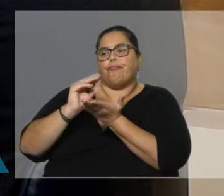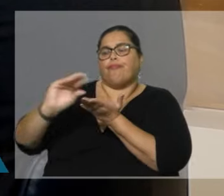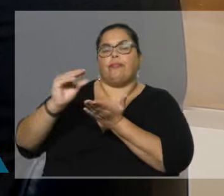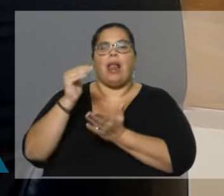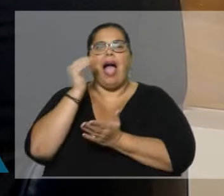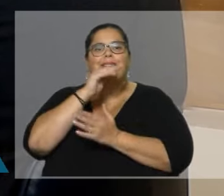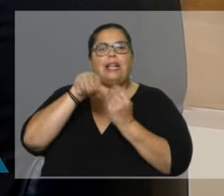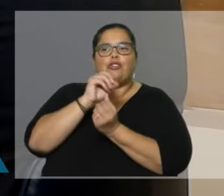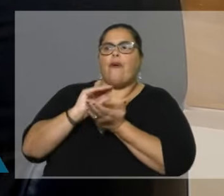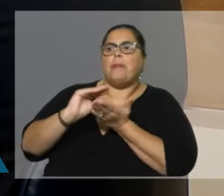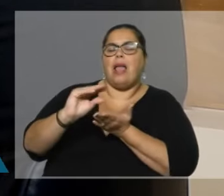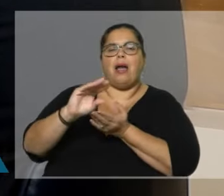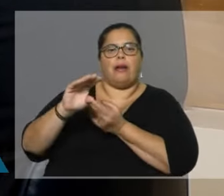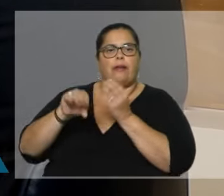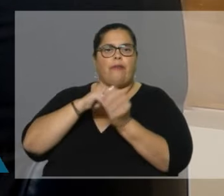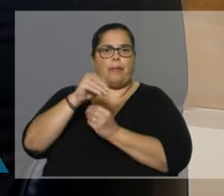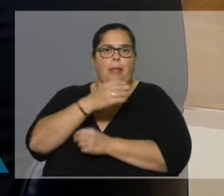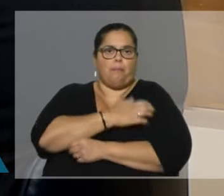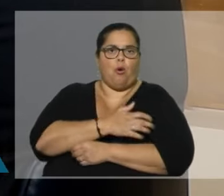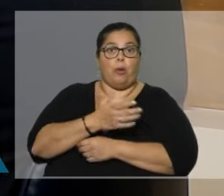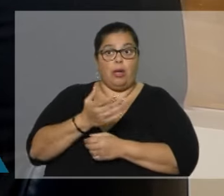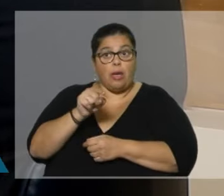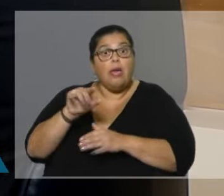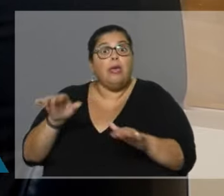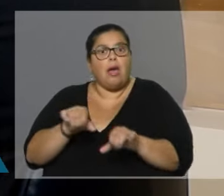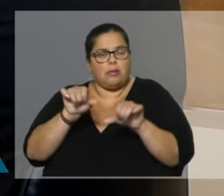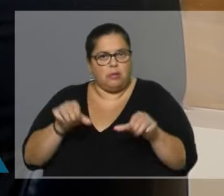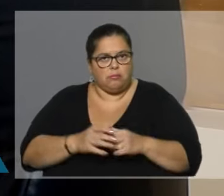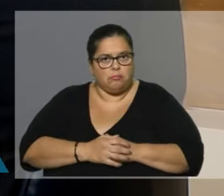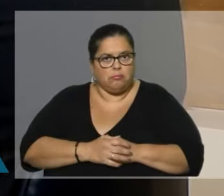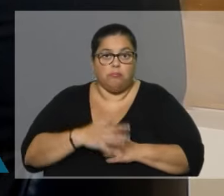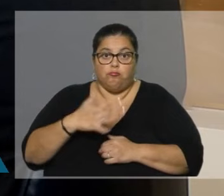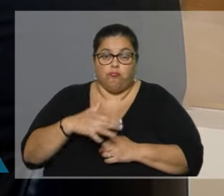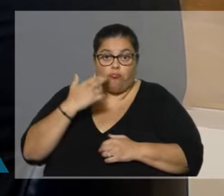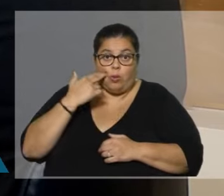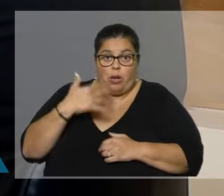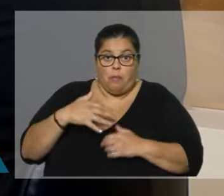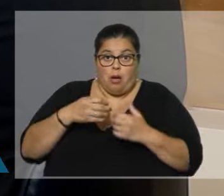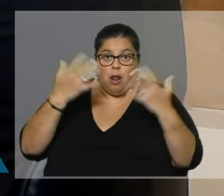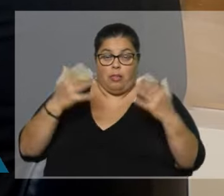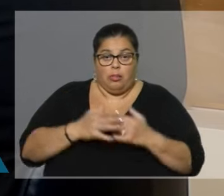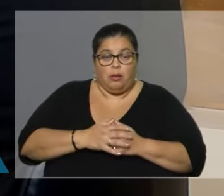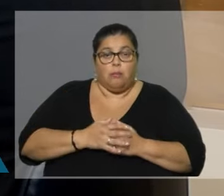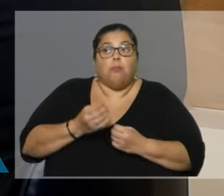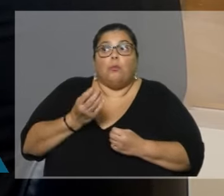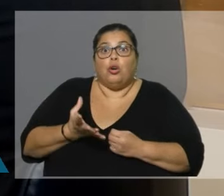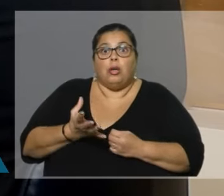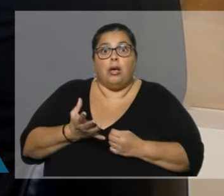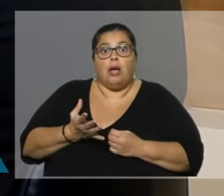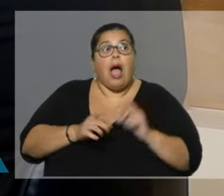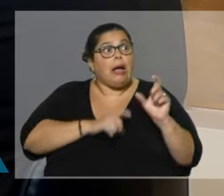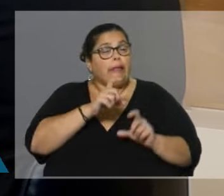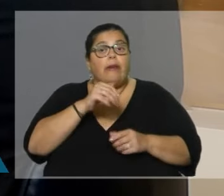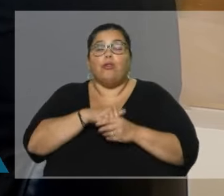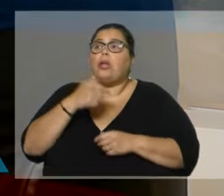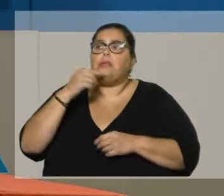familiares para la gente que lo necesita. Y ahí tendrían un problema grande, ¿no? Ustedes están proponiendo una cosa y la gente le está diciendo, esa plata no la queremos